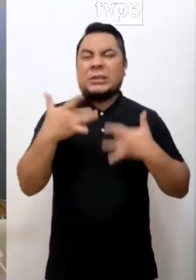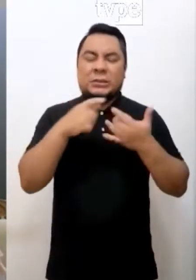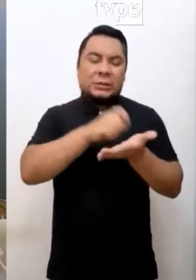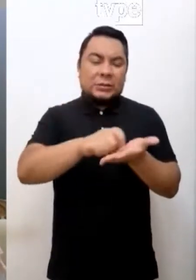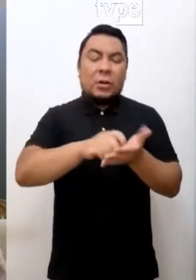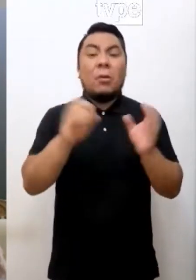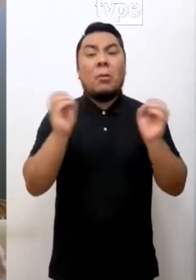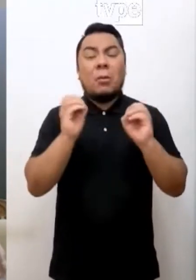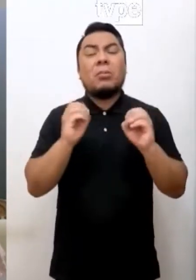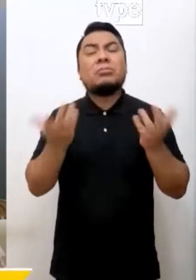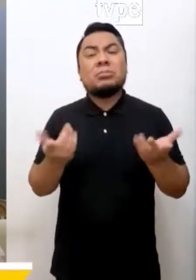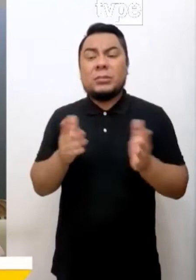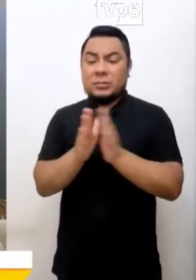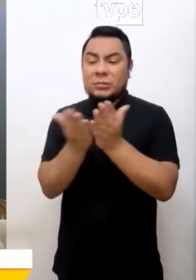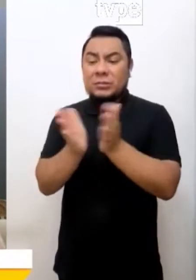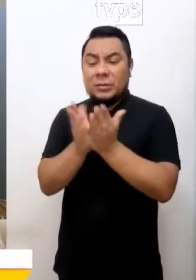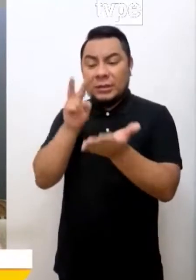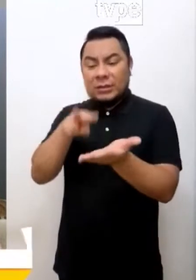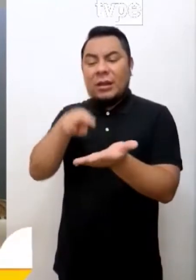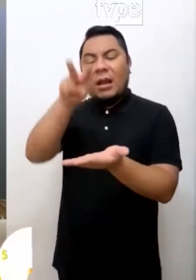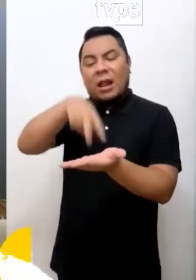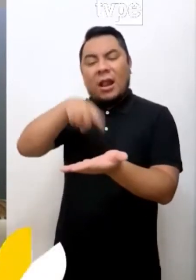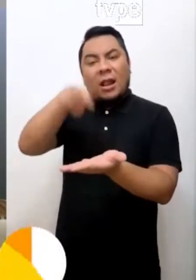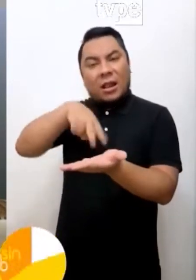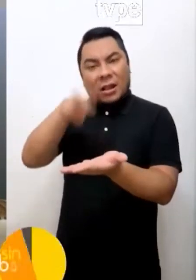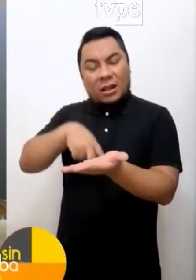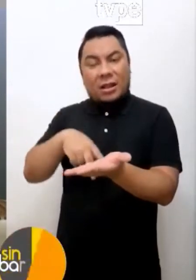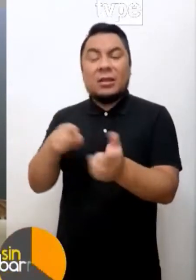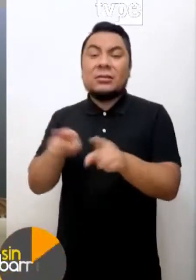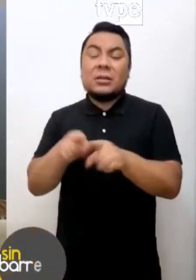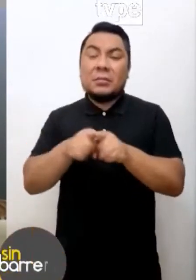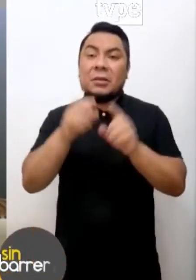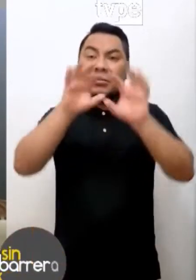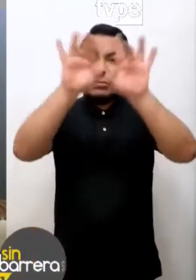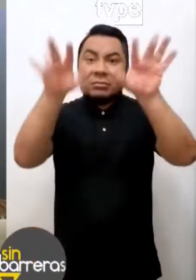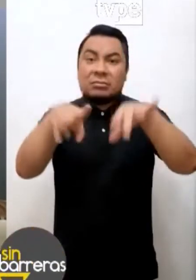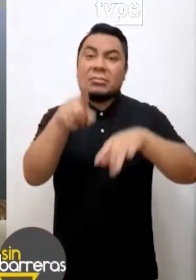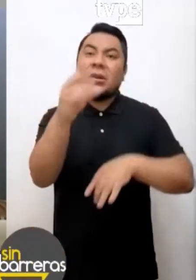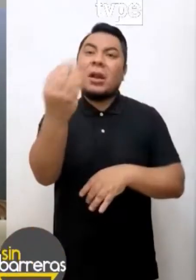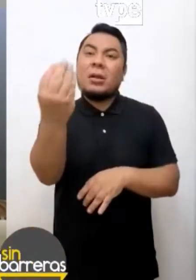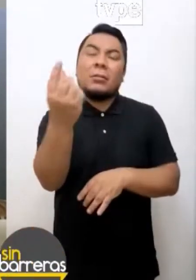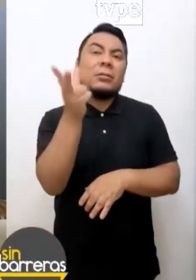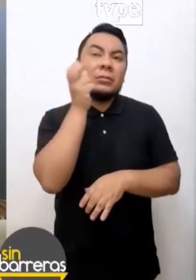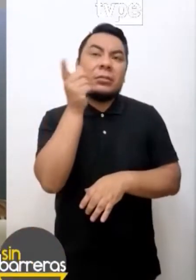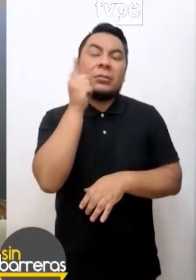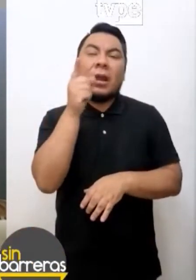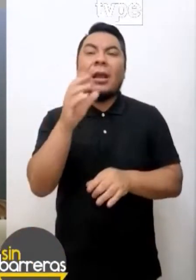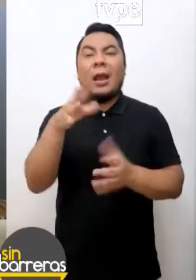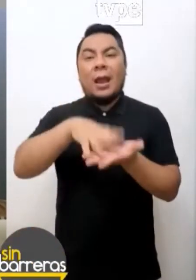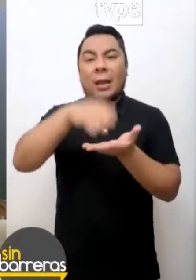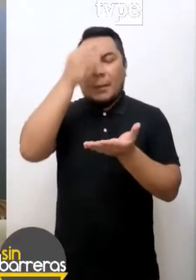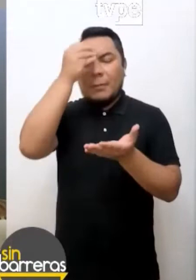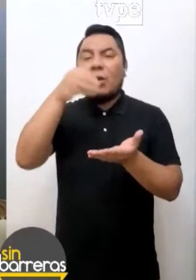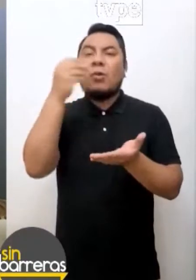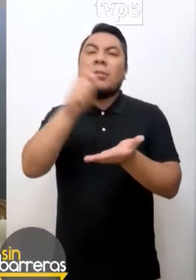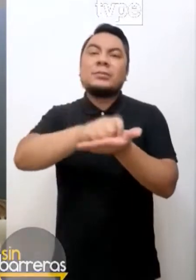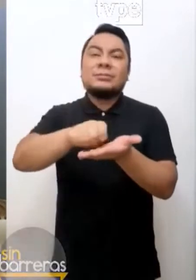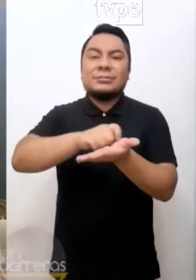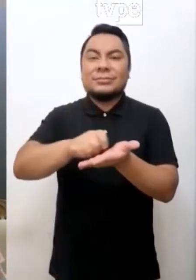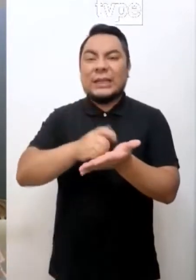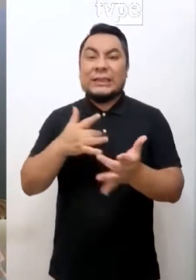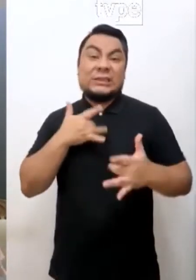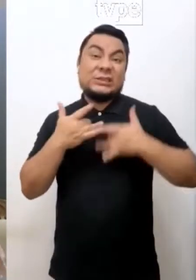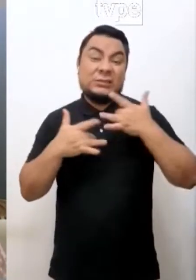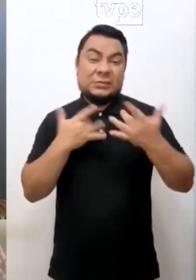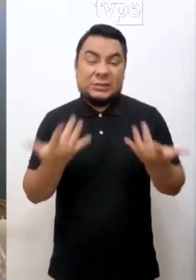aprender un curso de escritura, ¿no? También hay cursos virtuales que te ayudan a aprender a cómo escribir tus